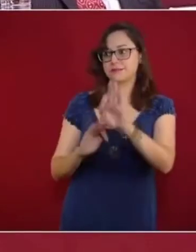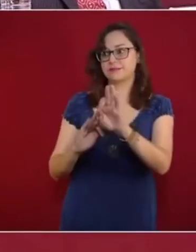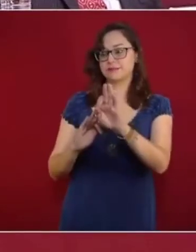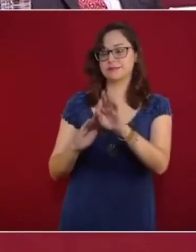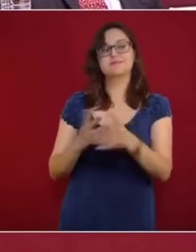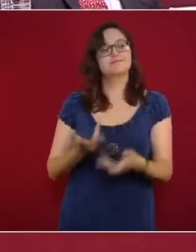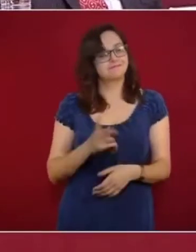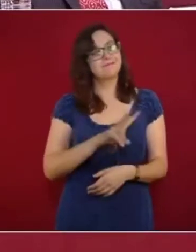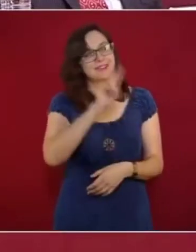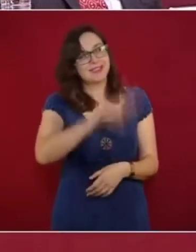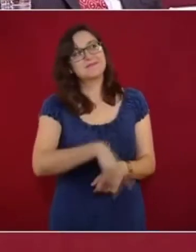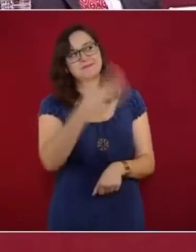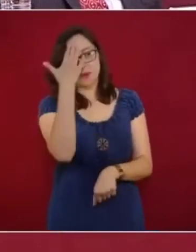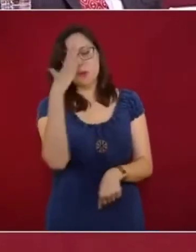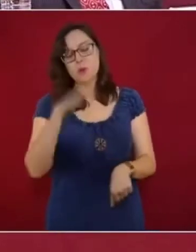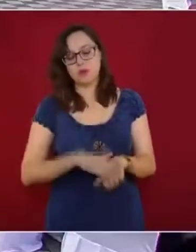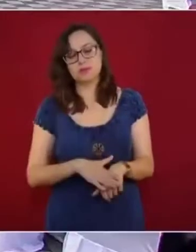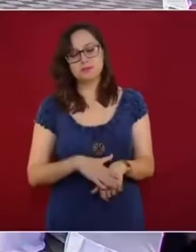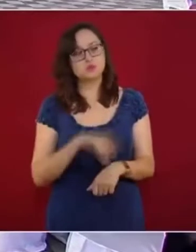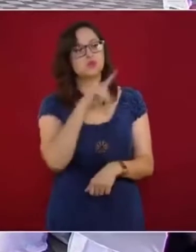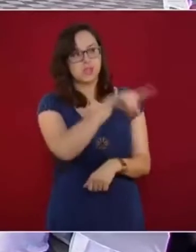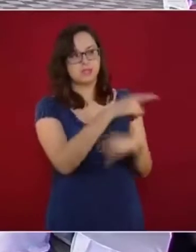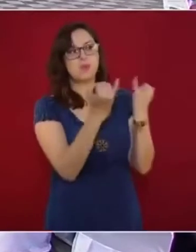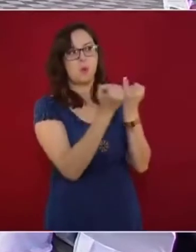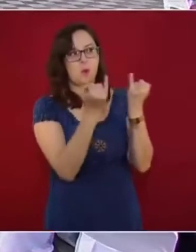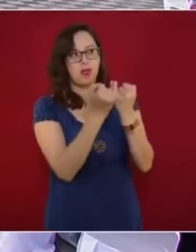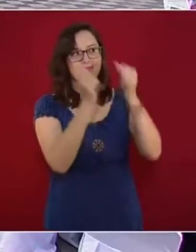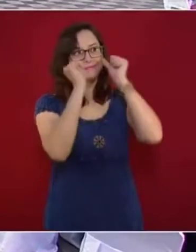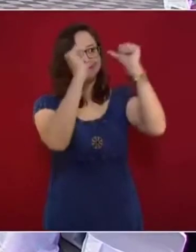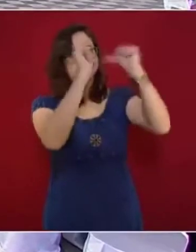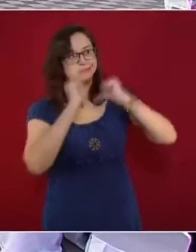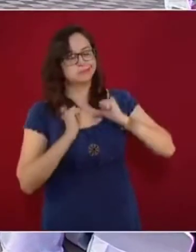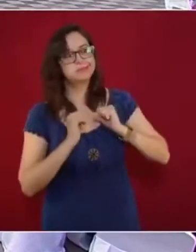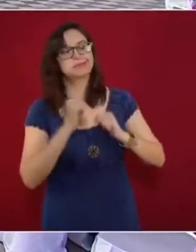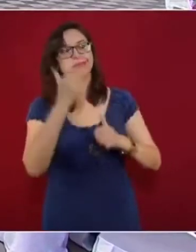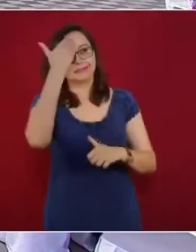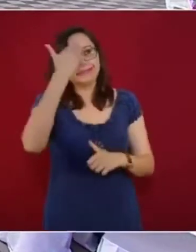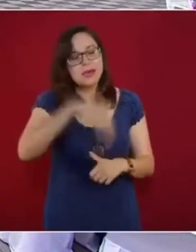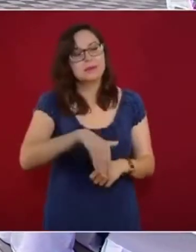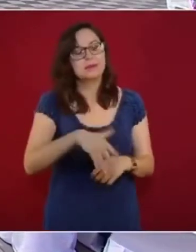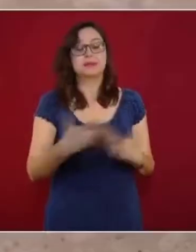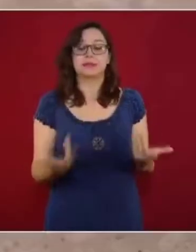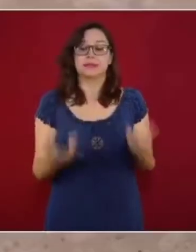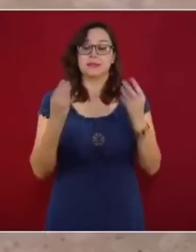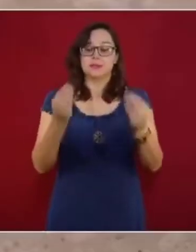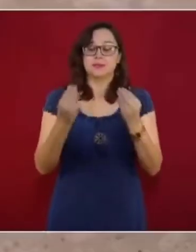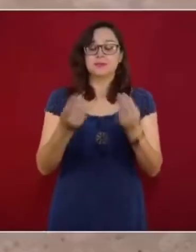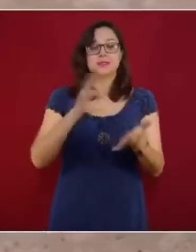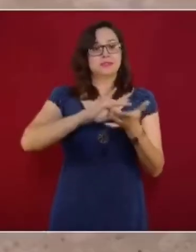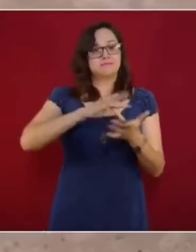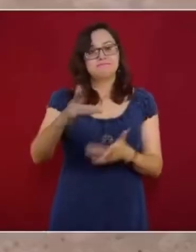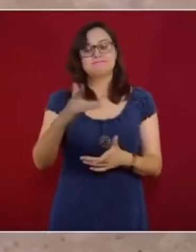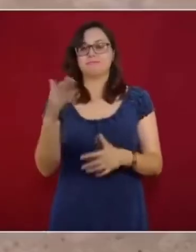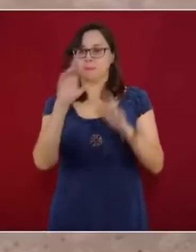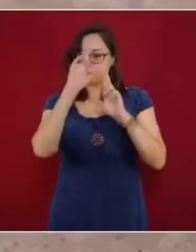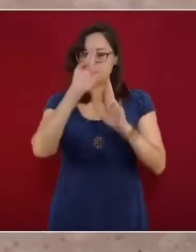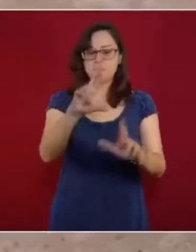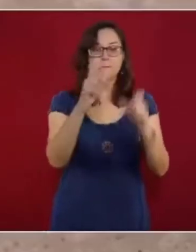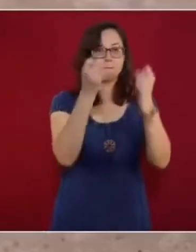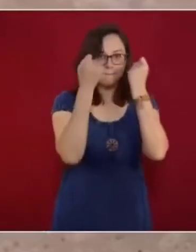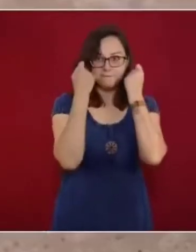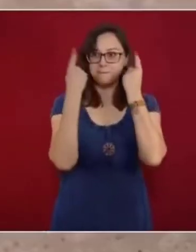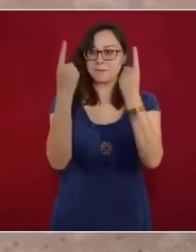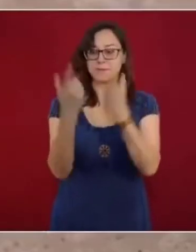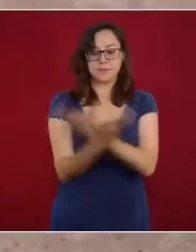muchas gracias. Y compañeros, pues muchas gracias. Mi respeto, admiración para todos ustedes, todos ustedes, los